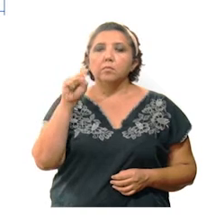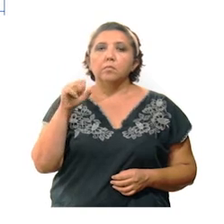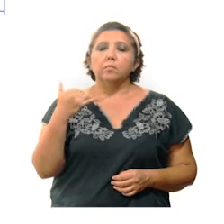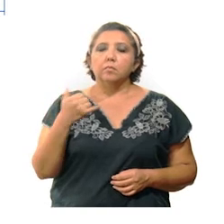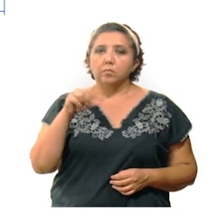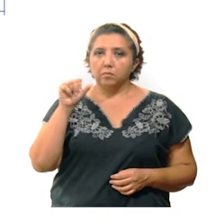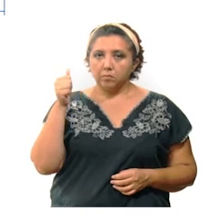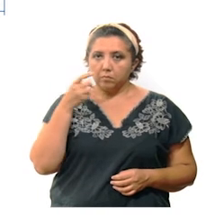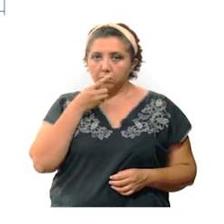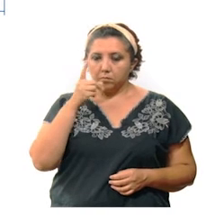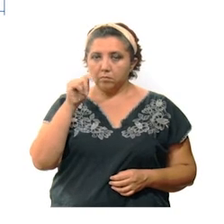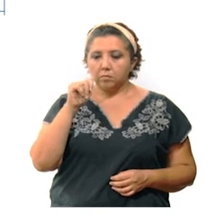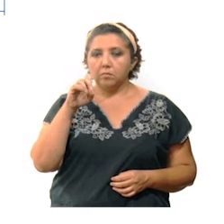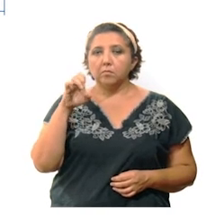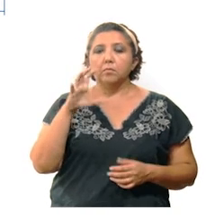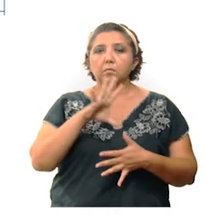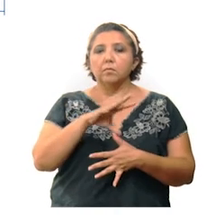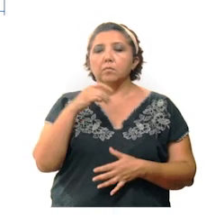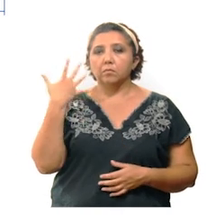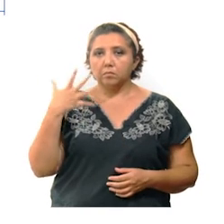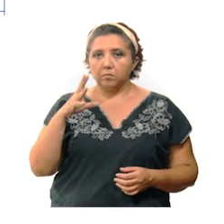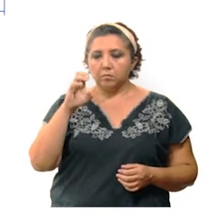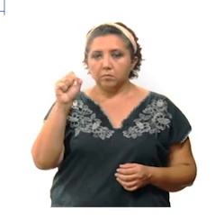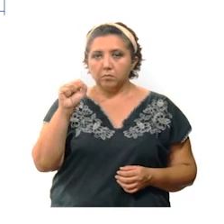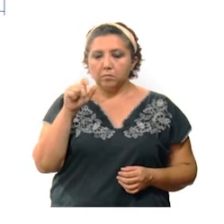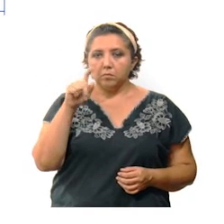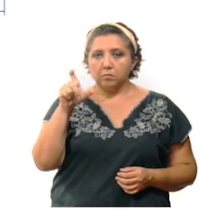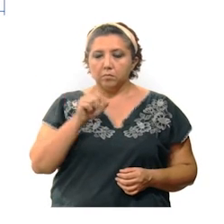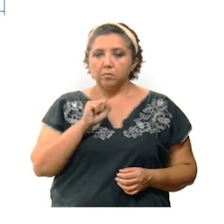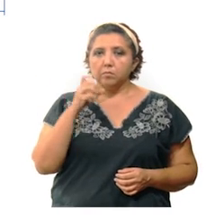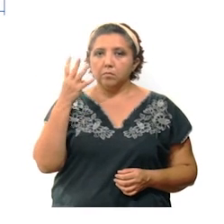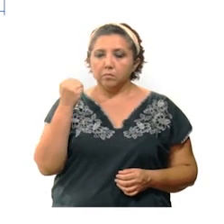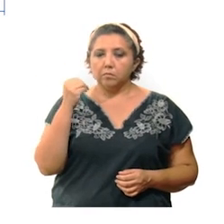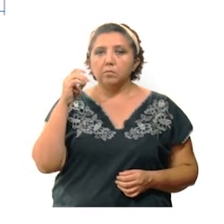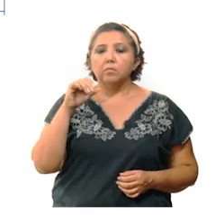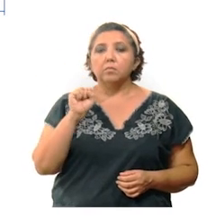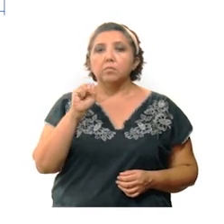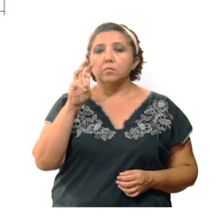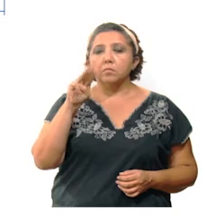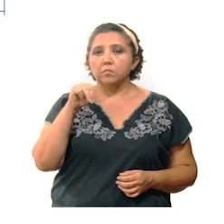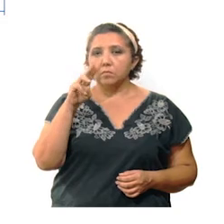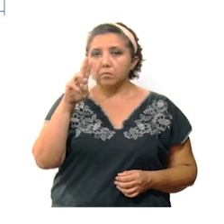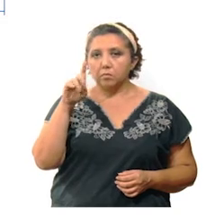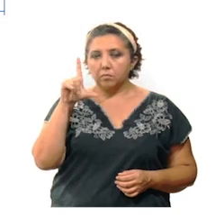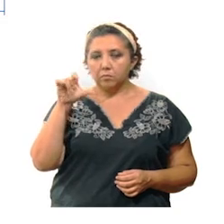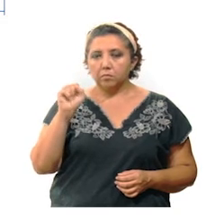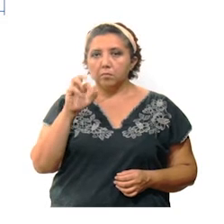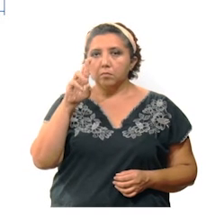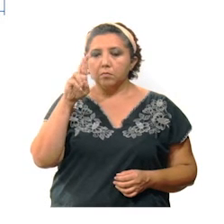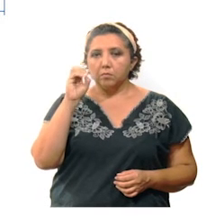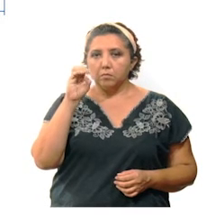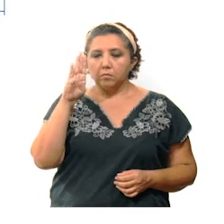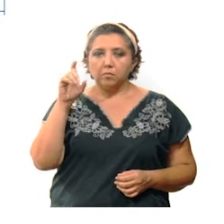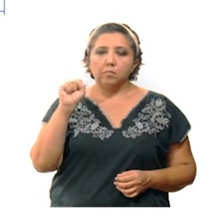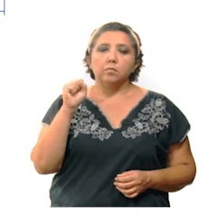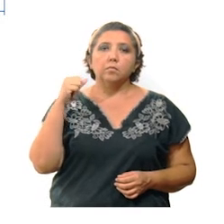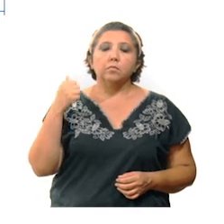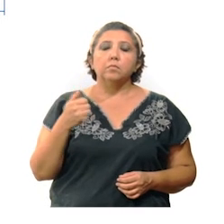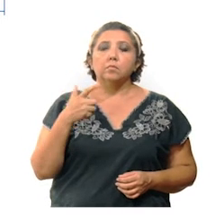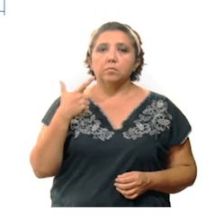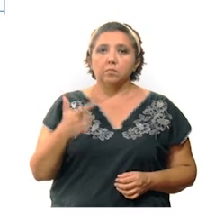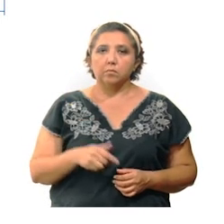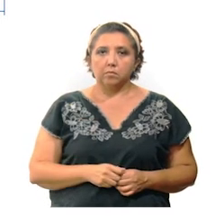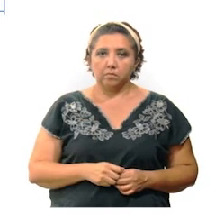11, Las Américas 10, San Antonio Xluch 9, Nueva Zambula, Polígono 108, Robla Agrícola y Yugalpetén